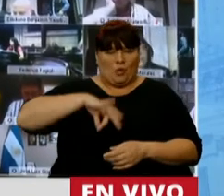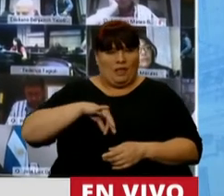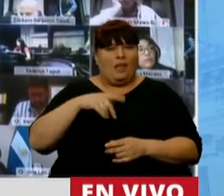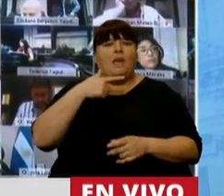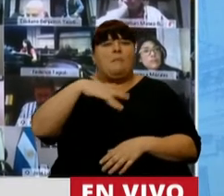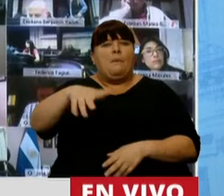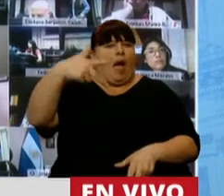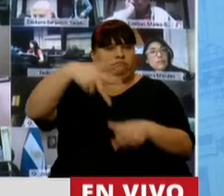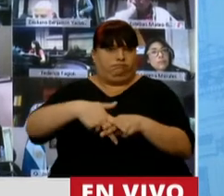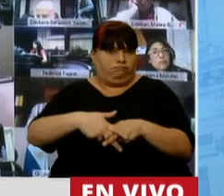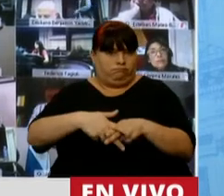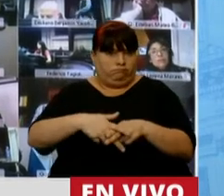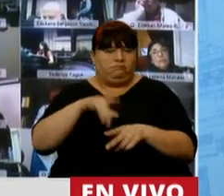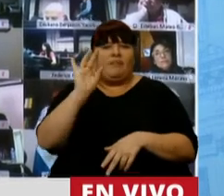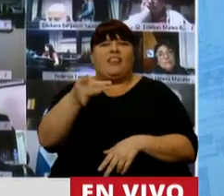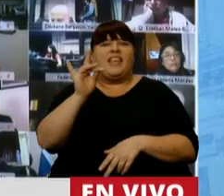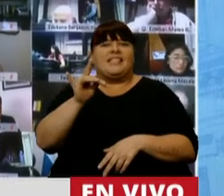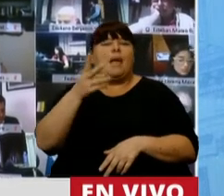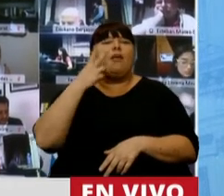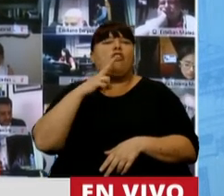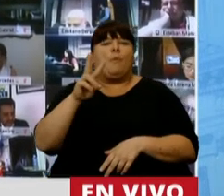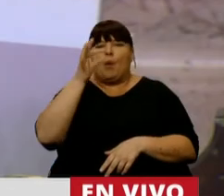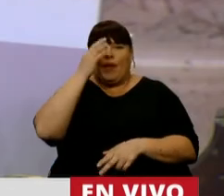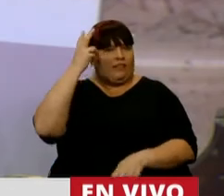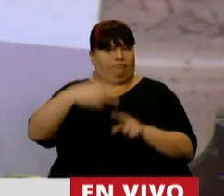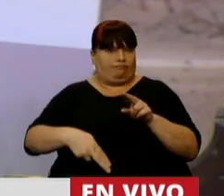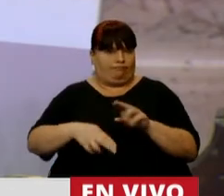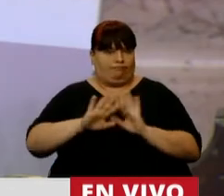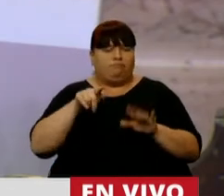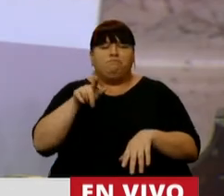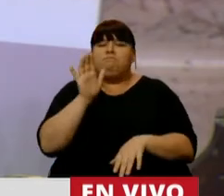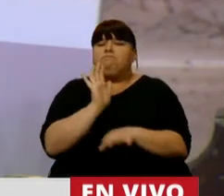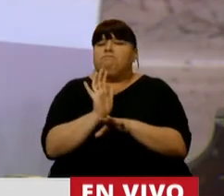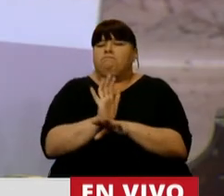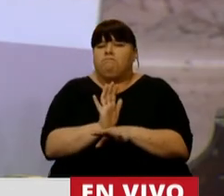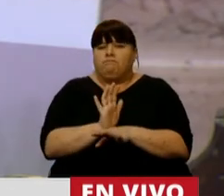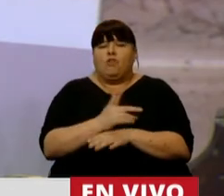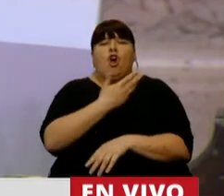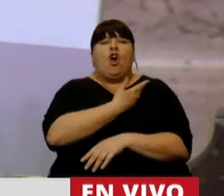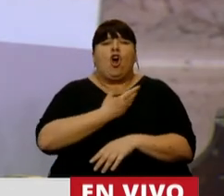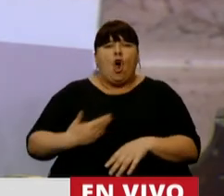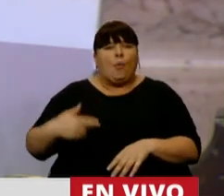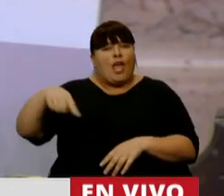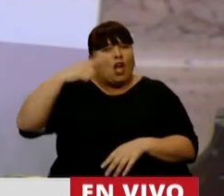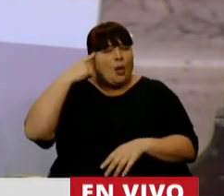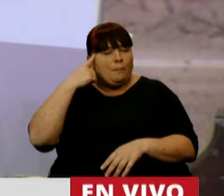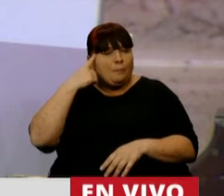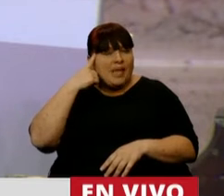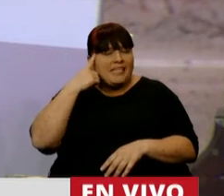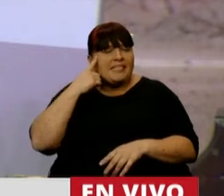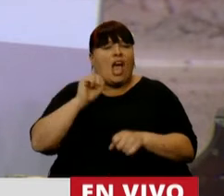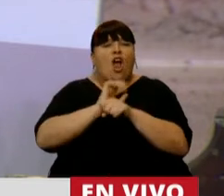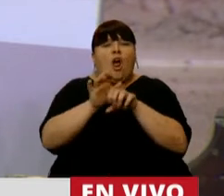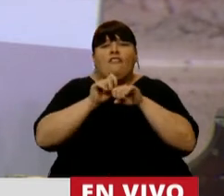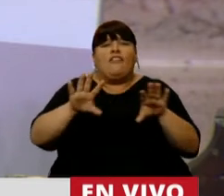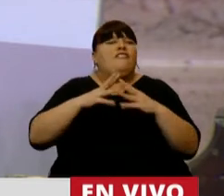discontinúan en diciembre del 2020. Esto supone que el gobierno piensa que la